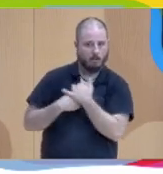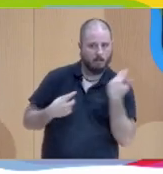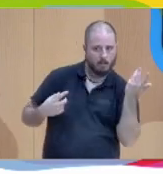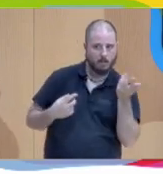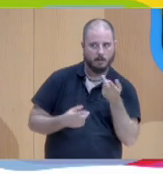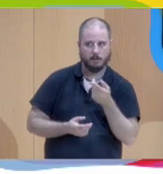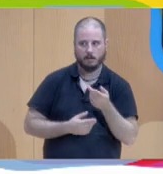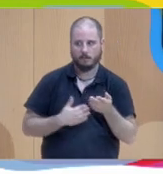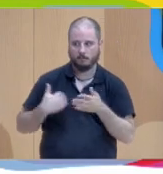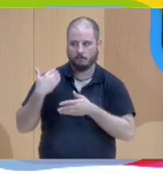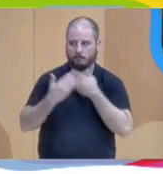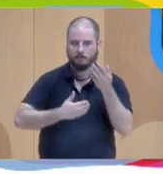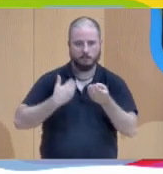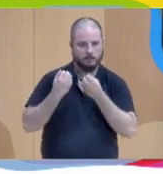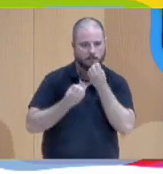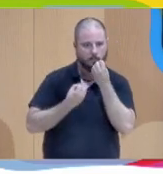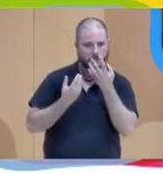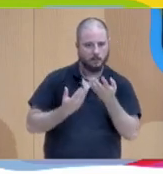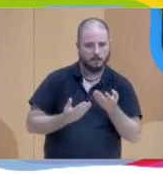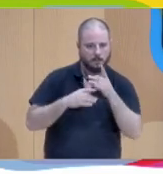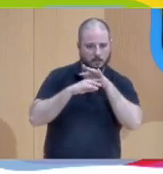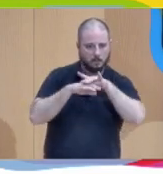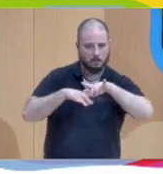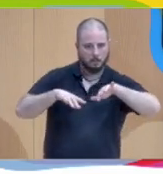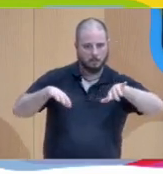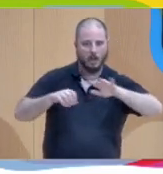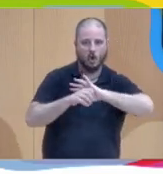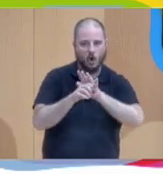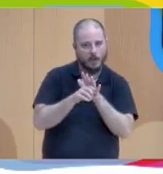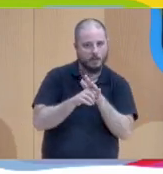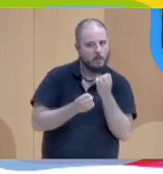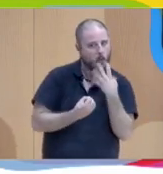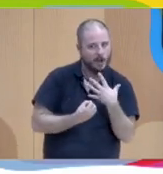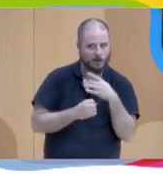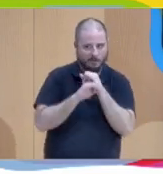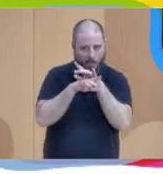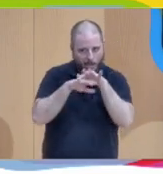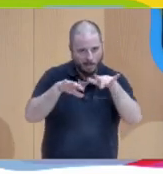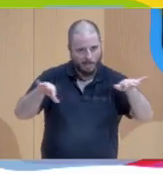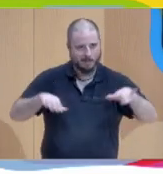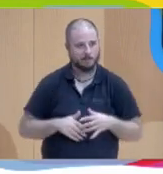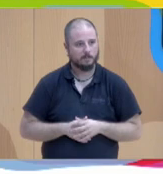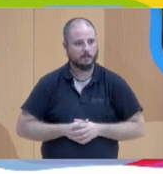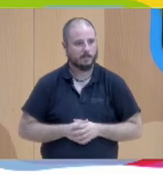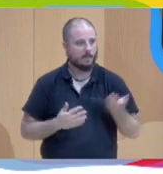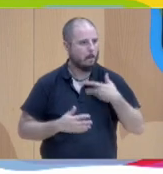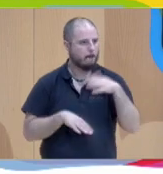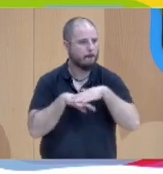que esto llegue, ¿no? Creo que sería fundamental que cada vez más